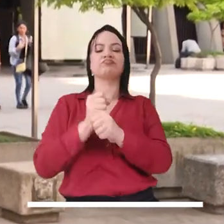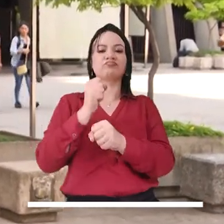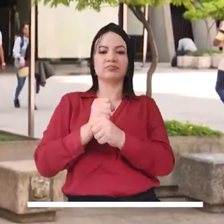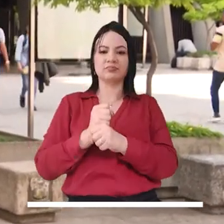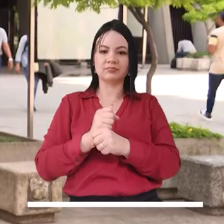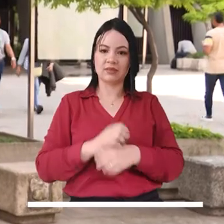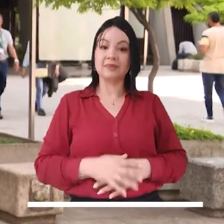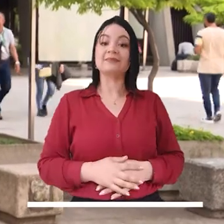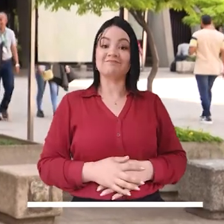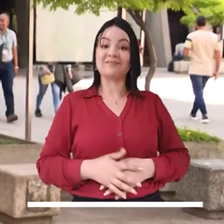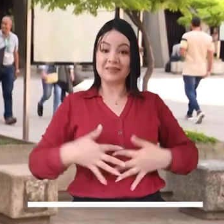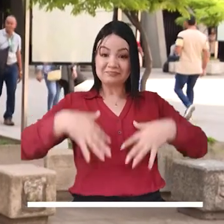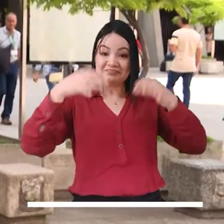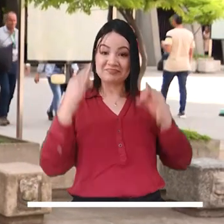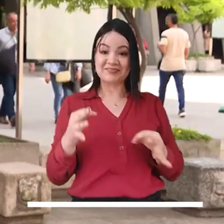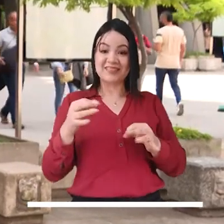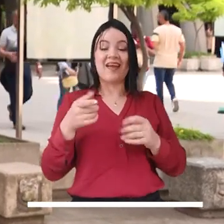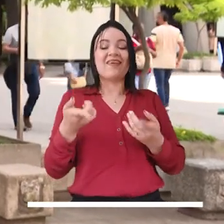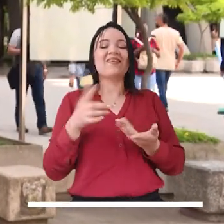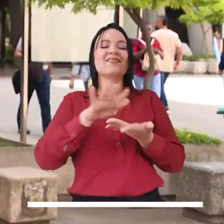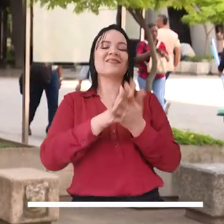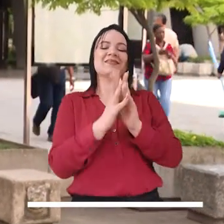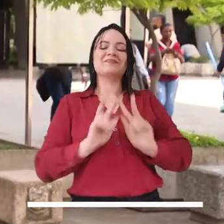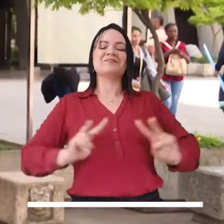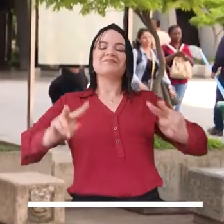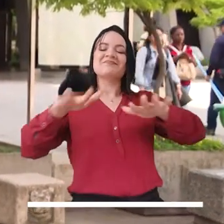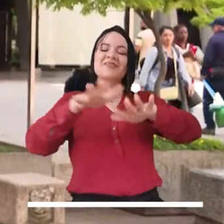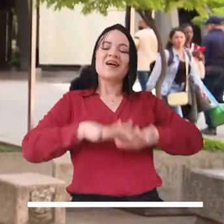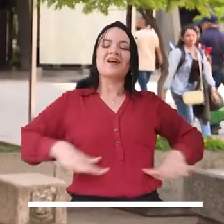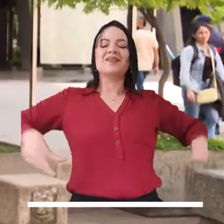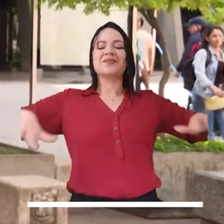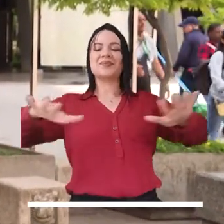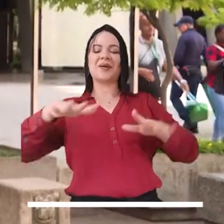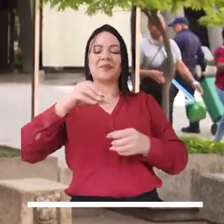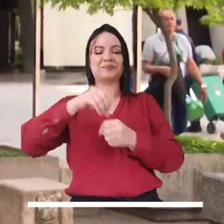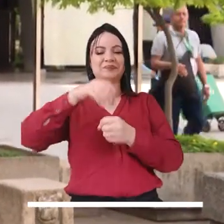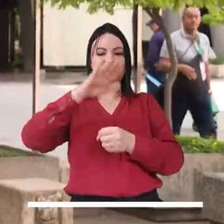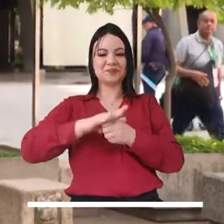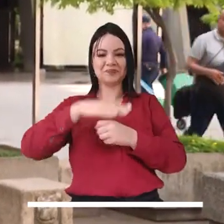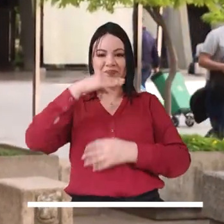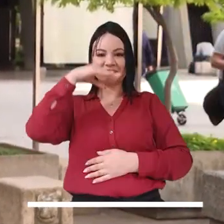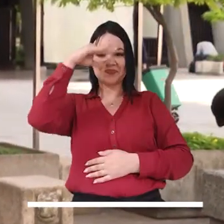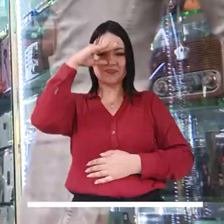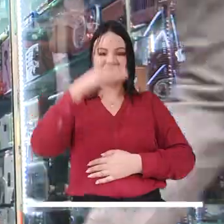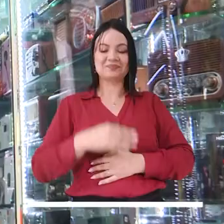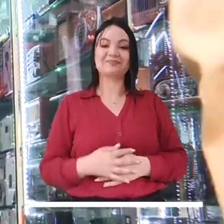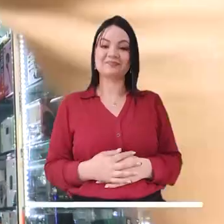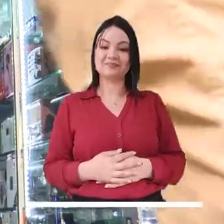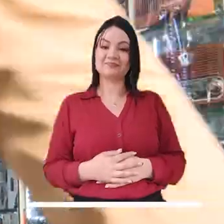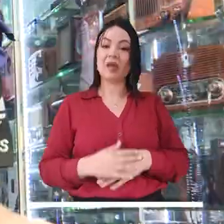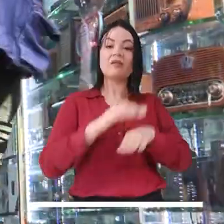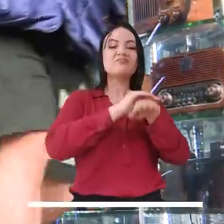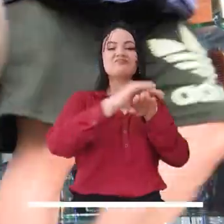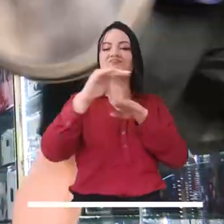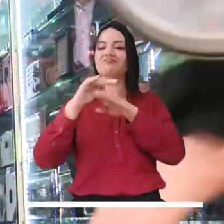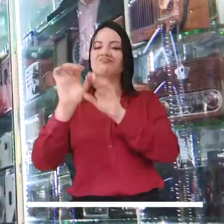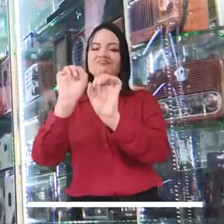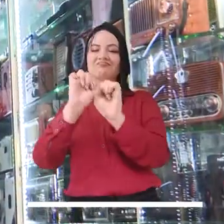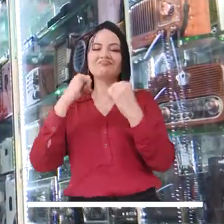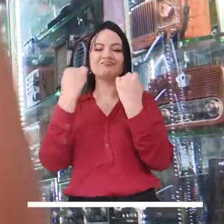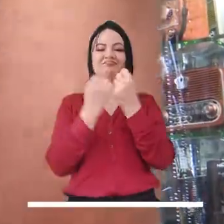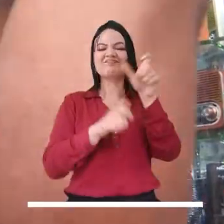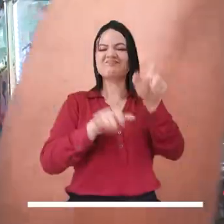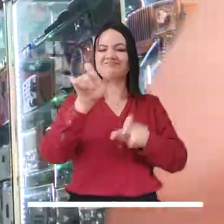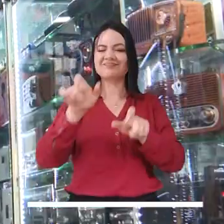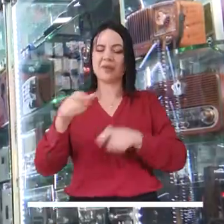niñas y adolescentes. Así, verdaderamente podremos contar con una paz urbana en el distrito de Medellín. La invitación para nuestros amigos